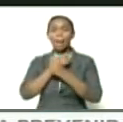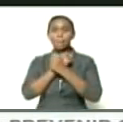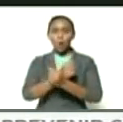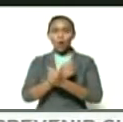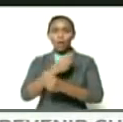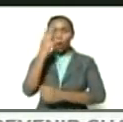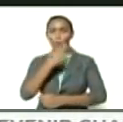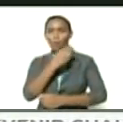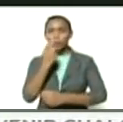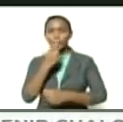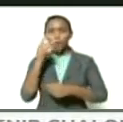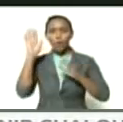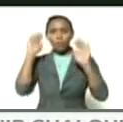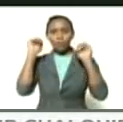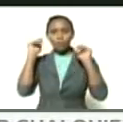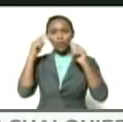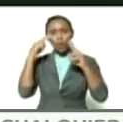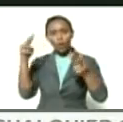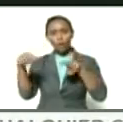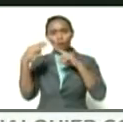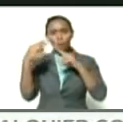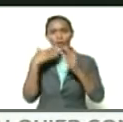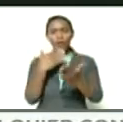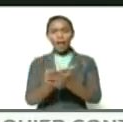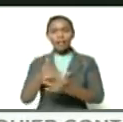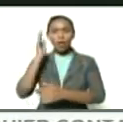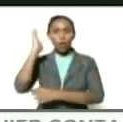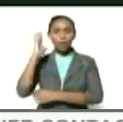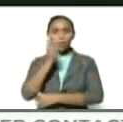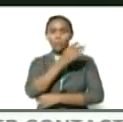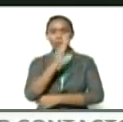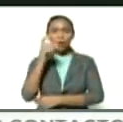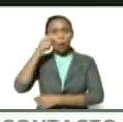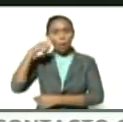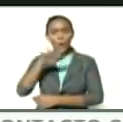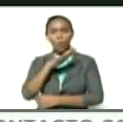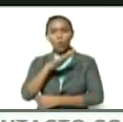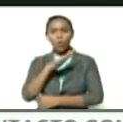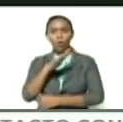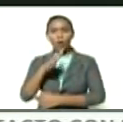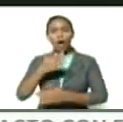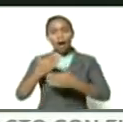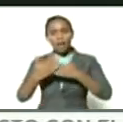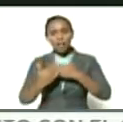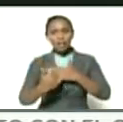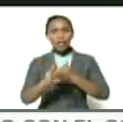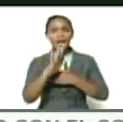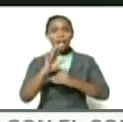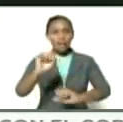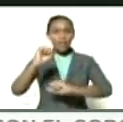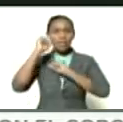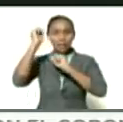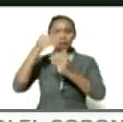y de compromiso nos vemos gracias congreso bicentenario de los pueblos avanzar y vencer gracias